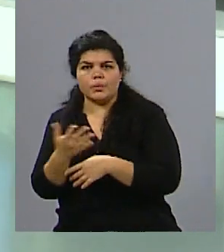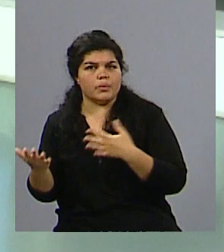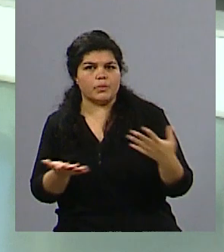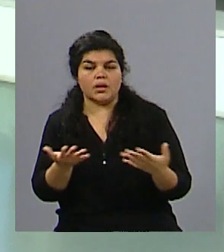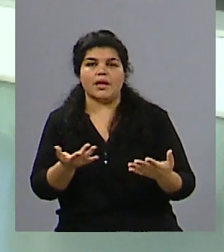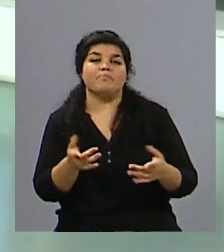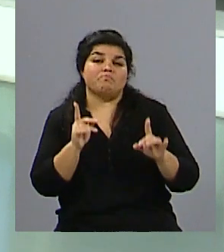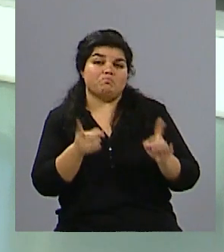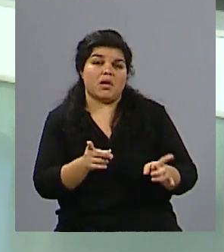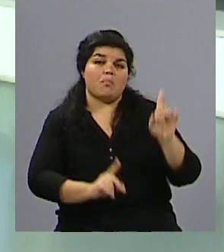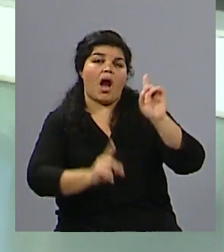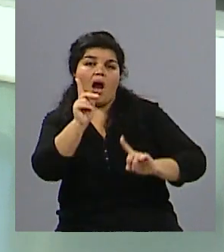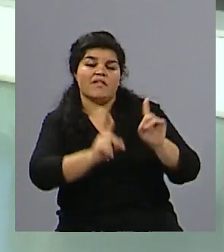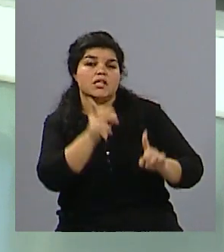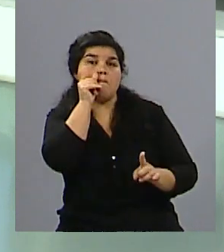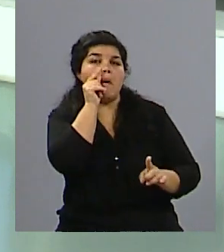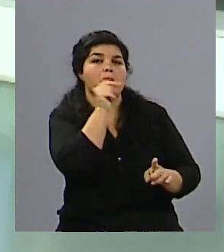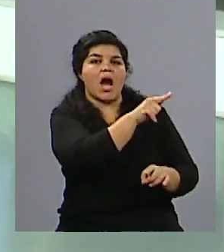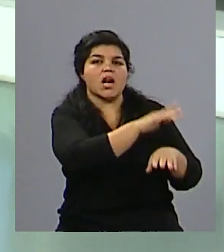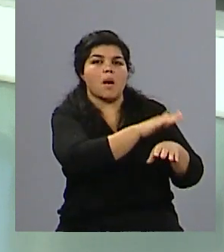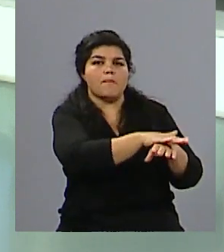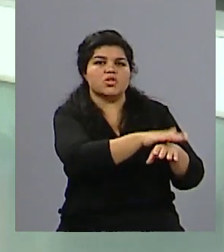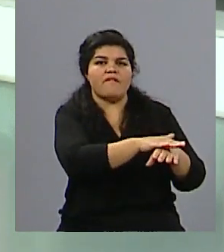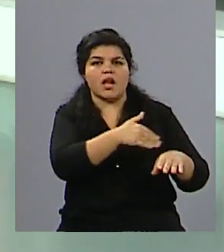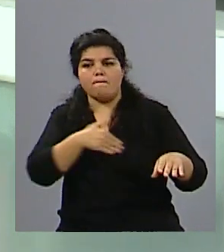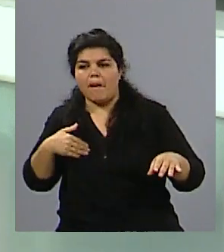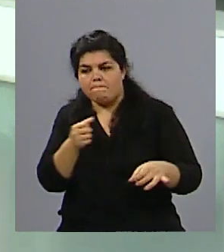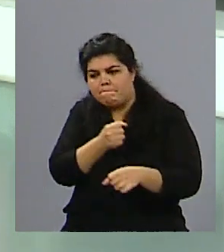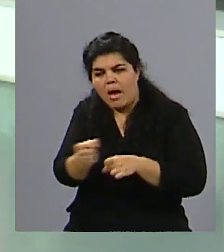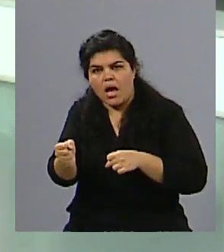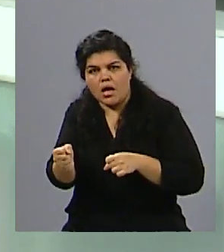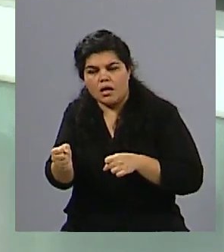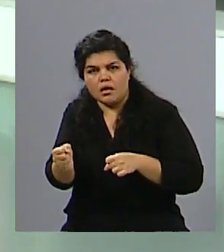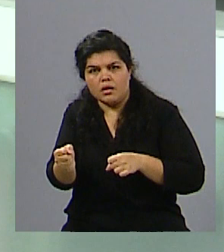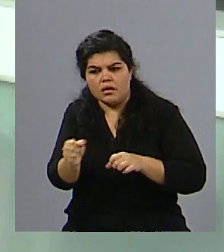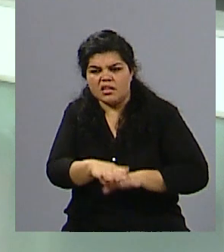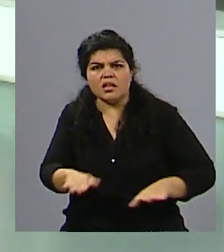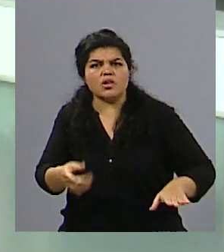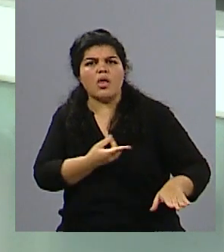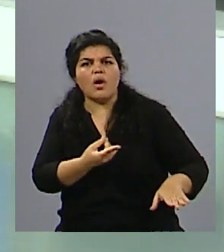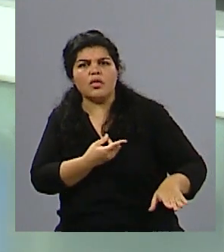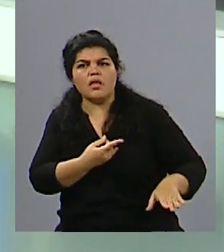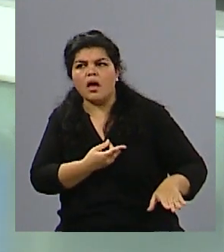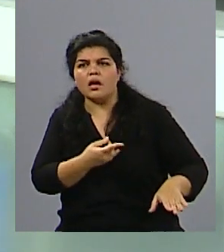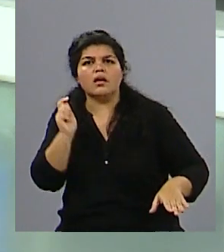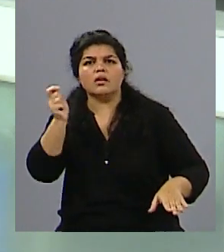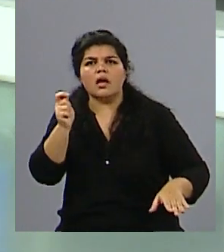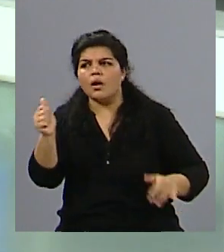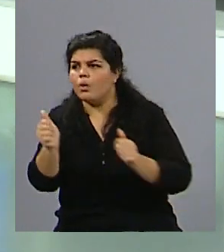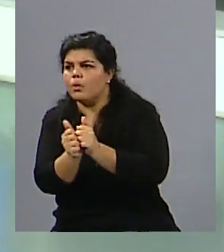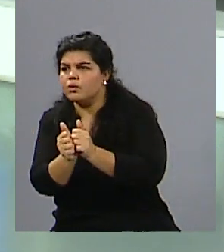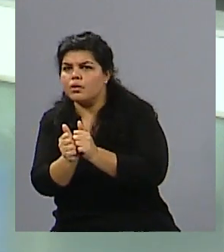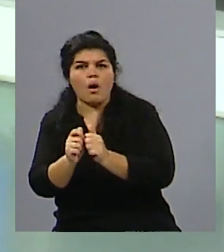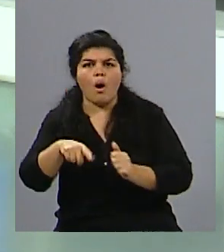ha sido el culpable de esa muerte, va a la cárcel y los chicos quedan en manos de quién? De un